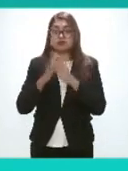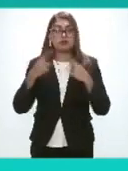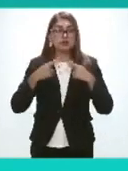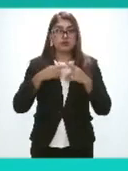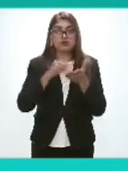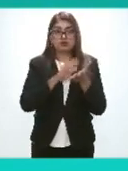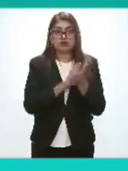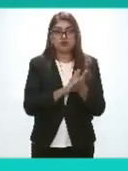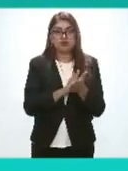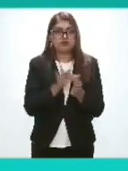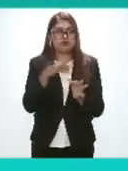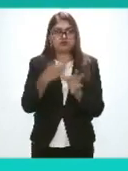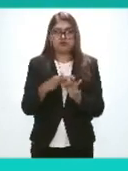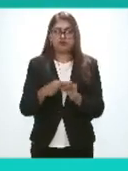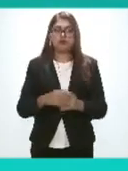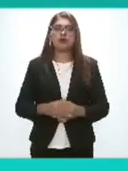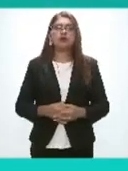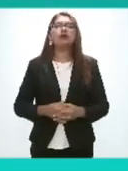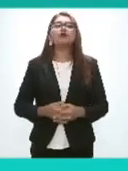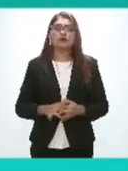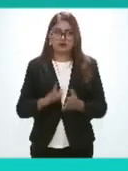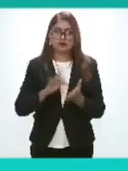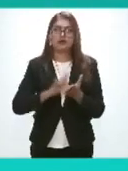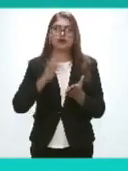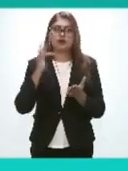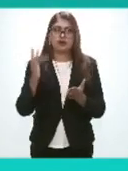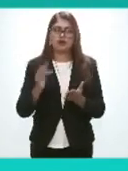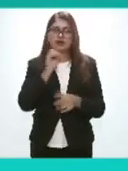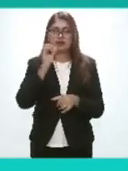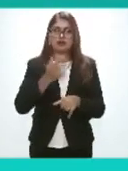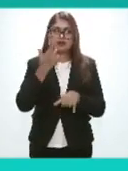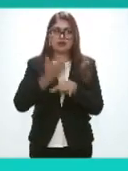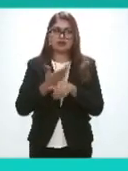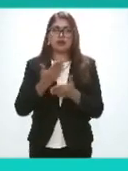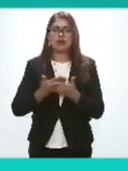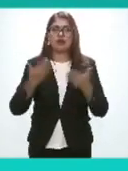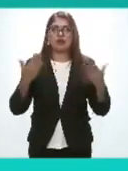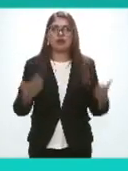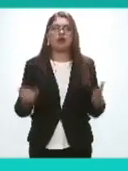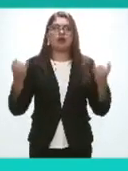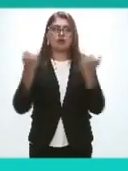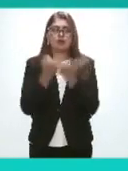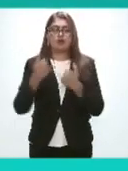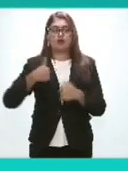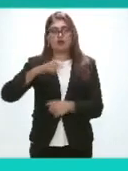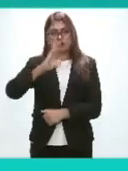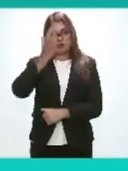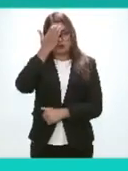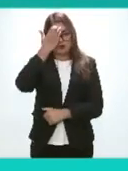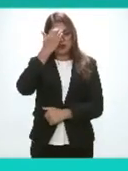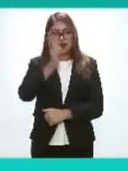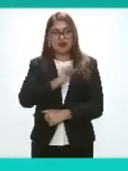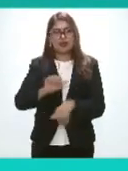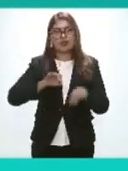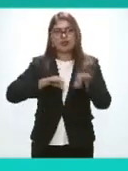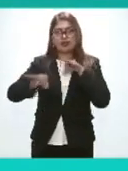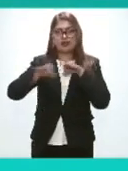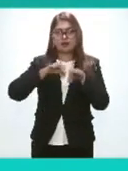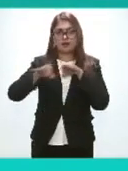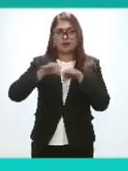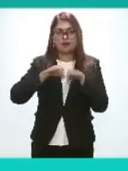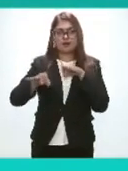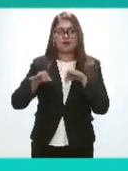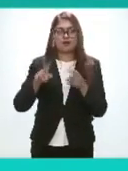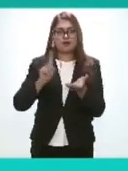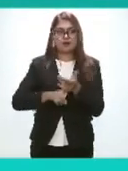registradas muchas gracias muchas gracias secretario también un reconocimiento al trabajo que se ha